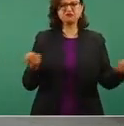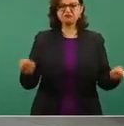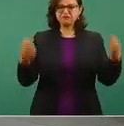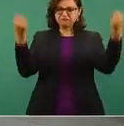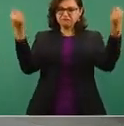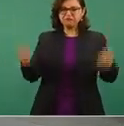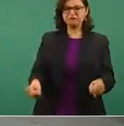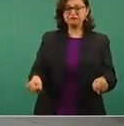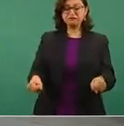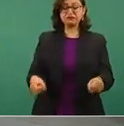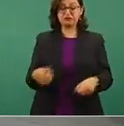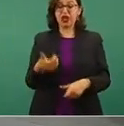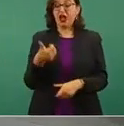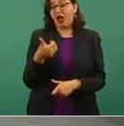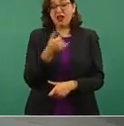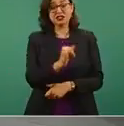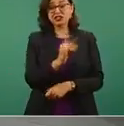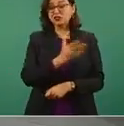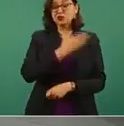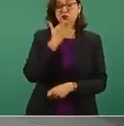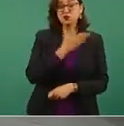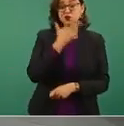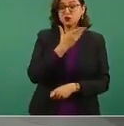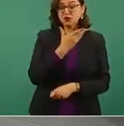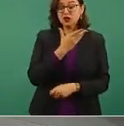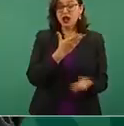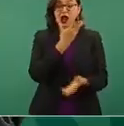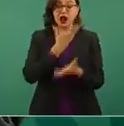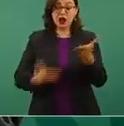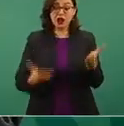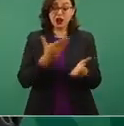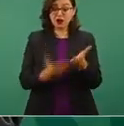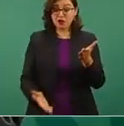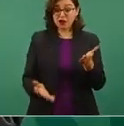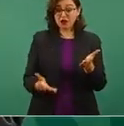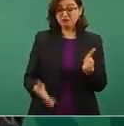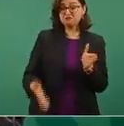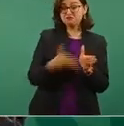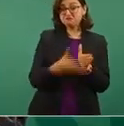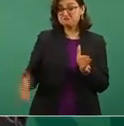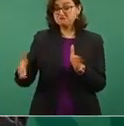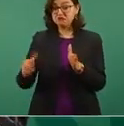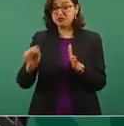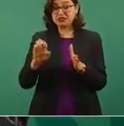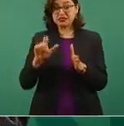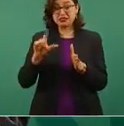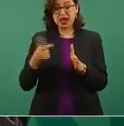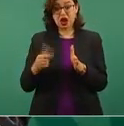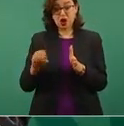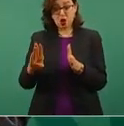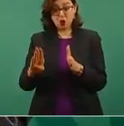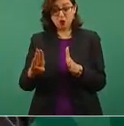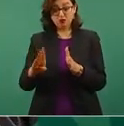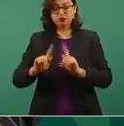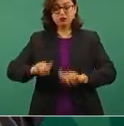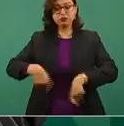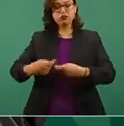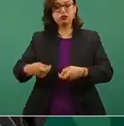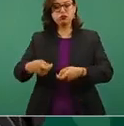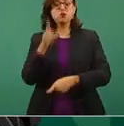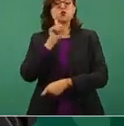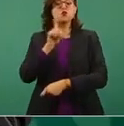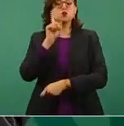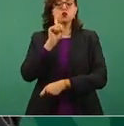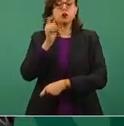Ahora esa secretaría está a cargo de una mujer. Lo mismo, por primera